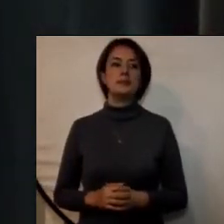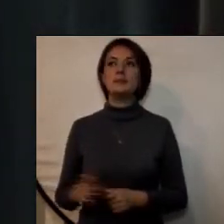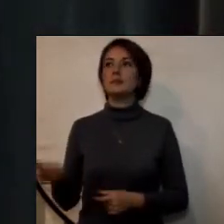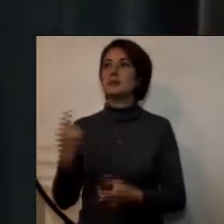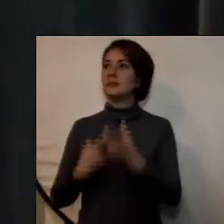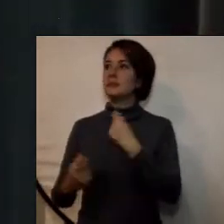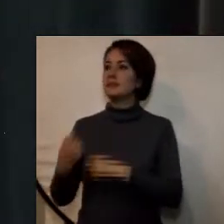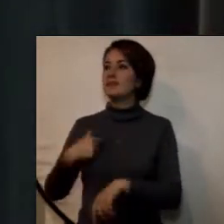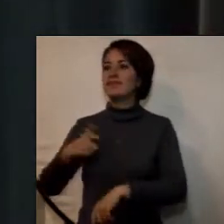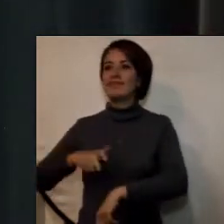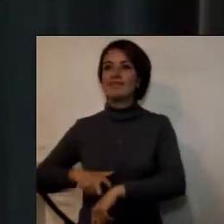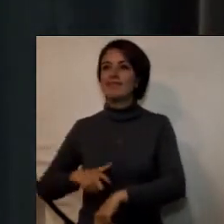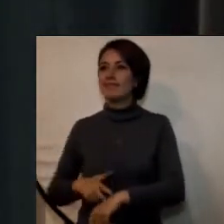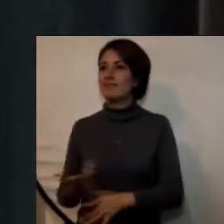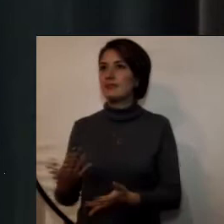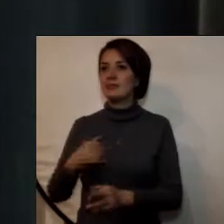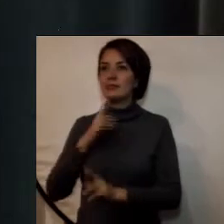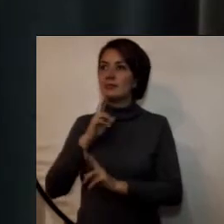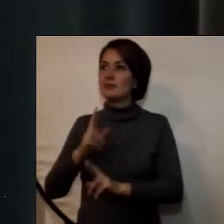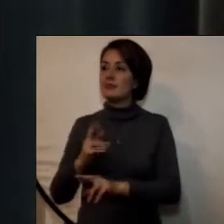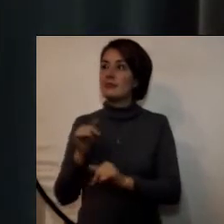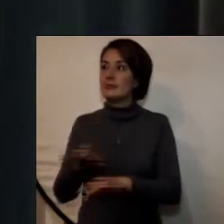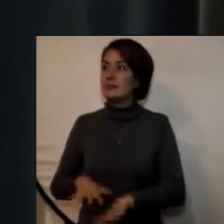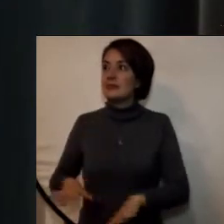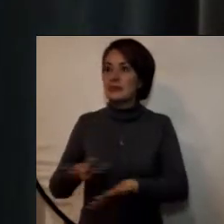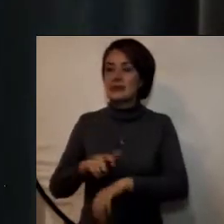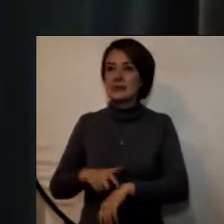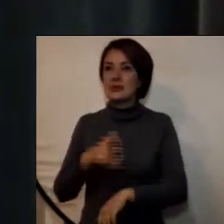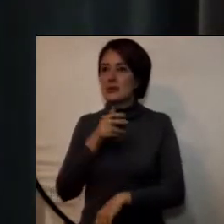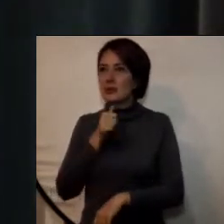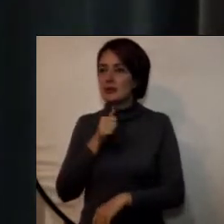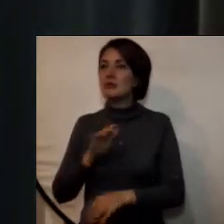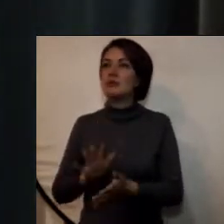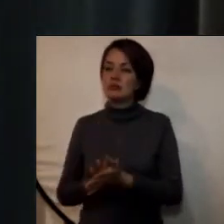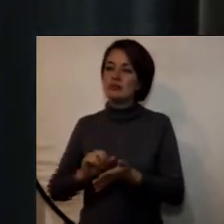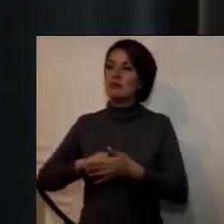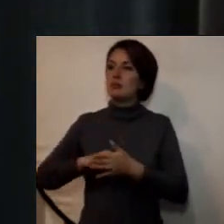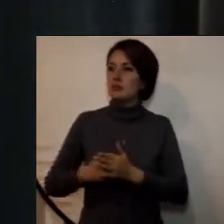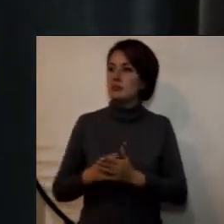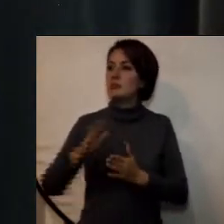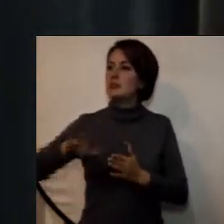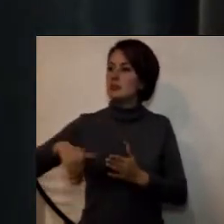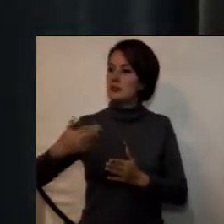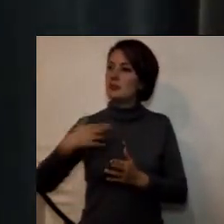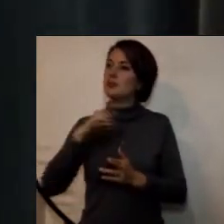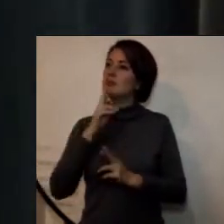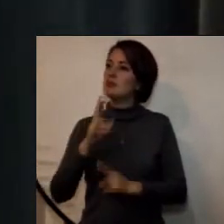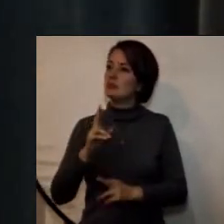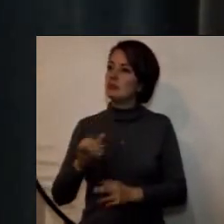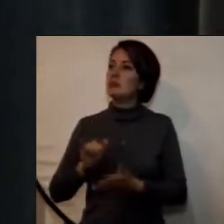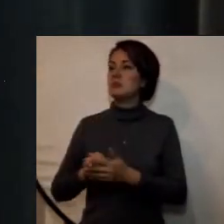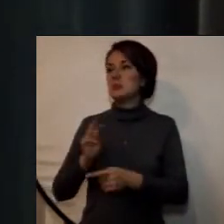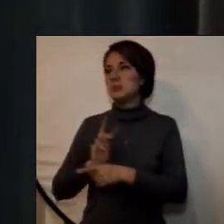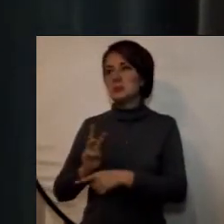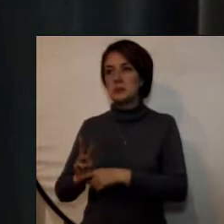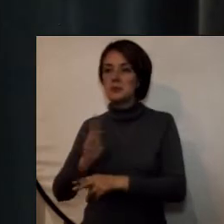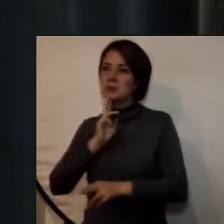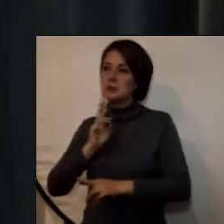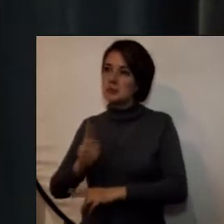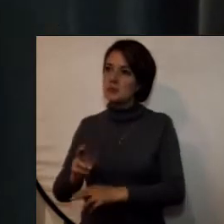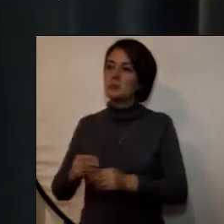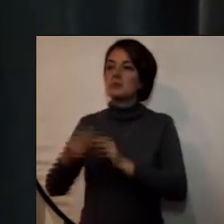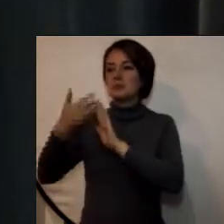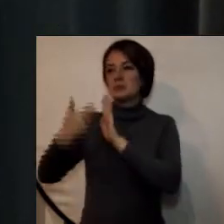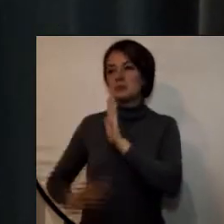preguntas que por tiempo no puedan ser respondidas en este espacio igualmente quedarán registradas para responderlas mediante medios electrónicos y